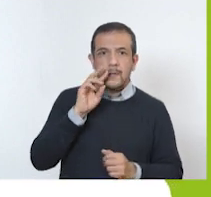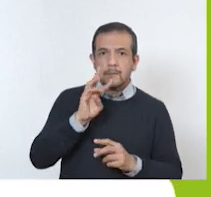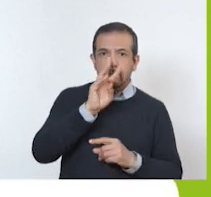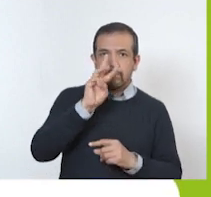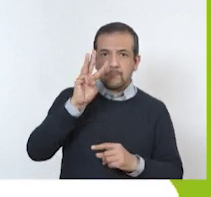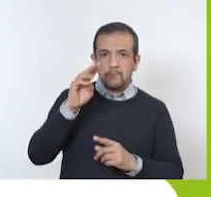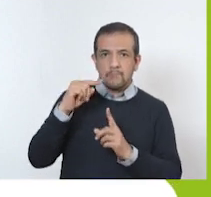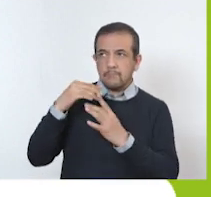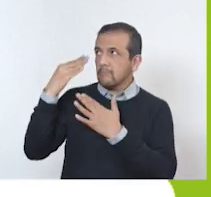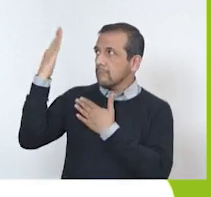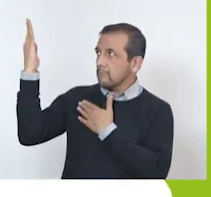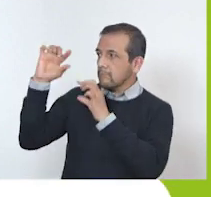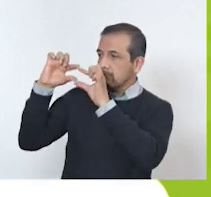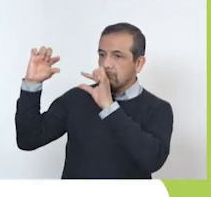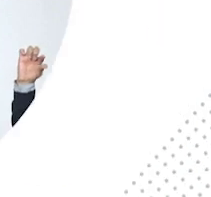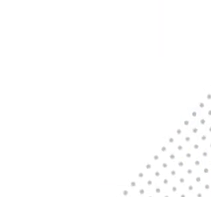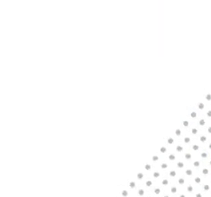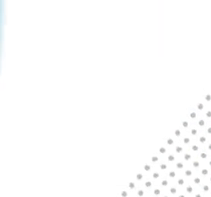en la siguiente liga.